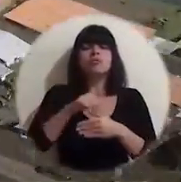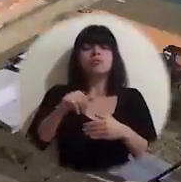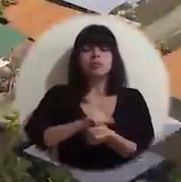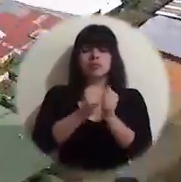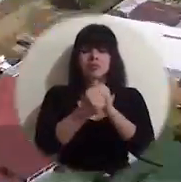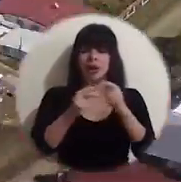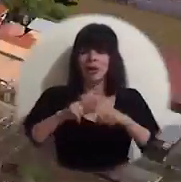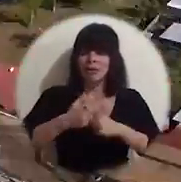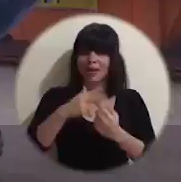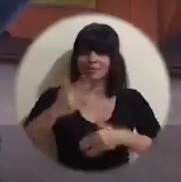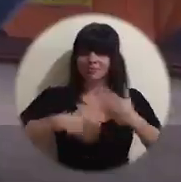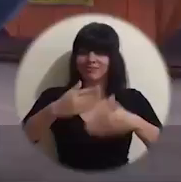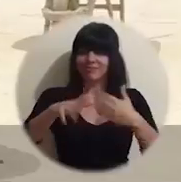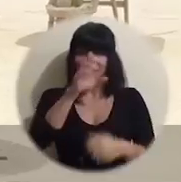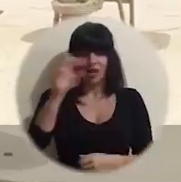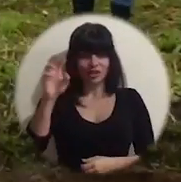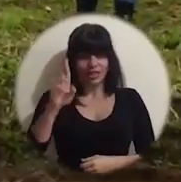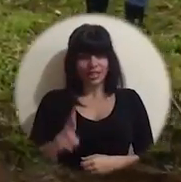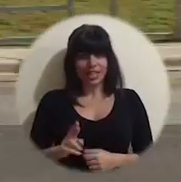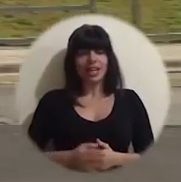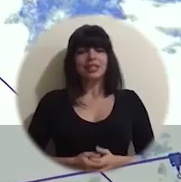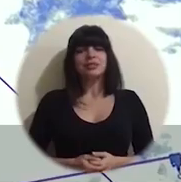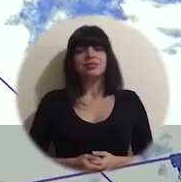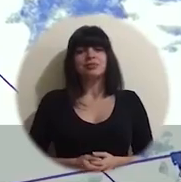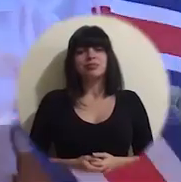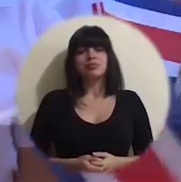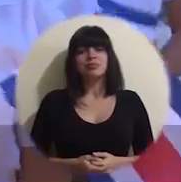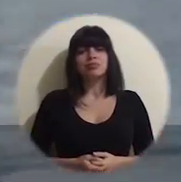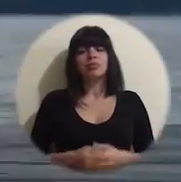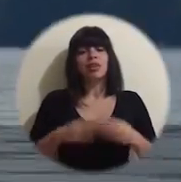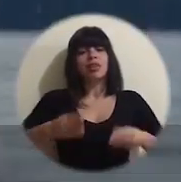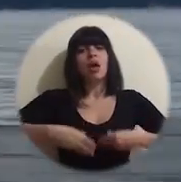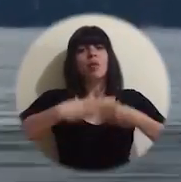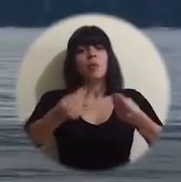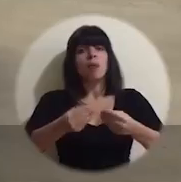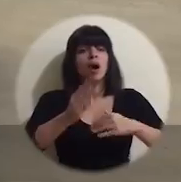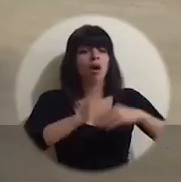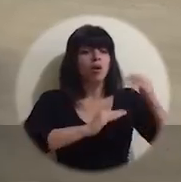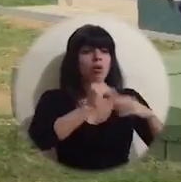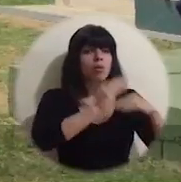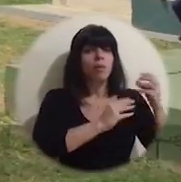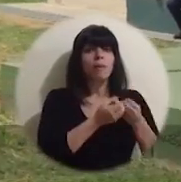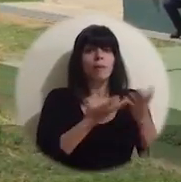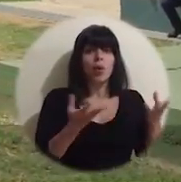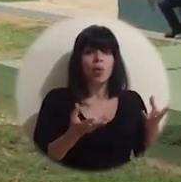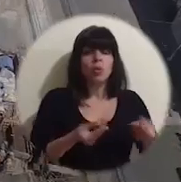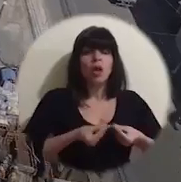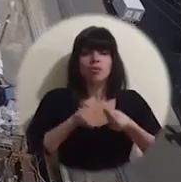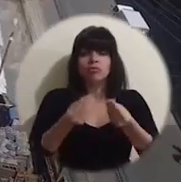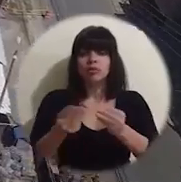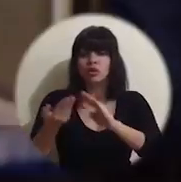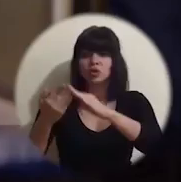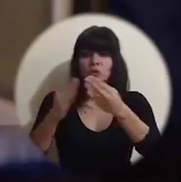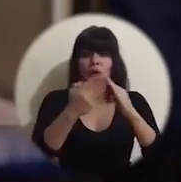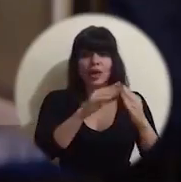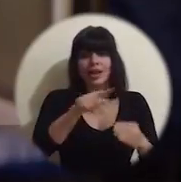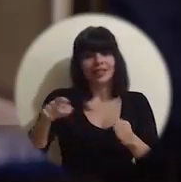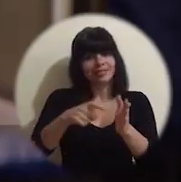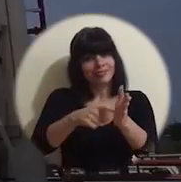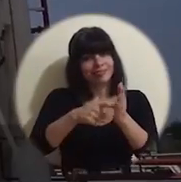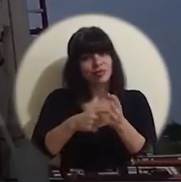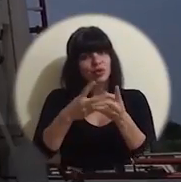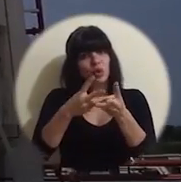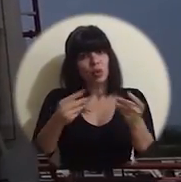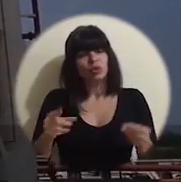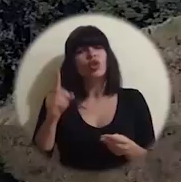Rompimos la inercia y pusimos en marcha a Costa Rica. Devolvimos obras de infraestructura pública a una ciudadanía que demanda soluciones